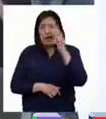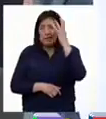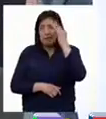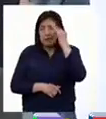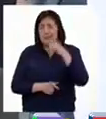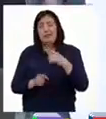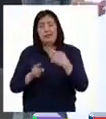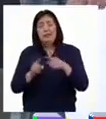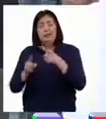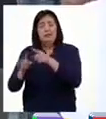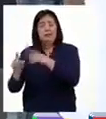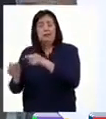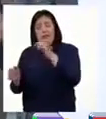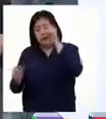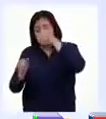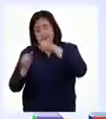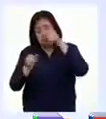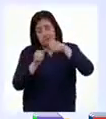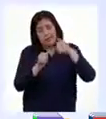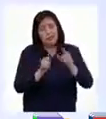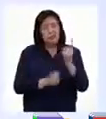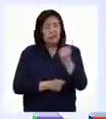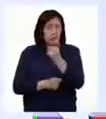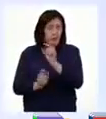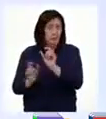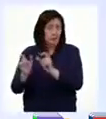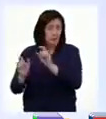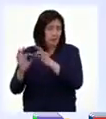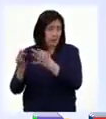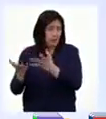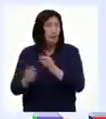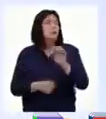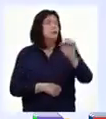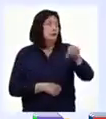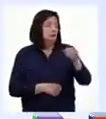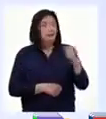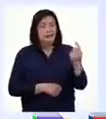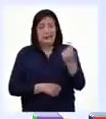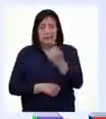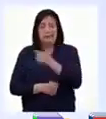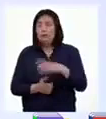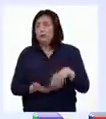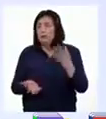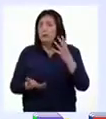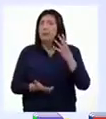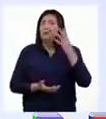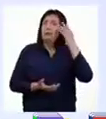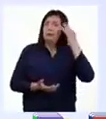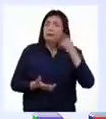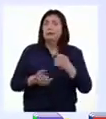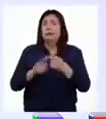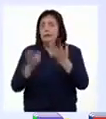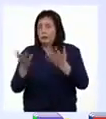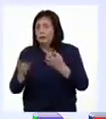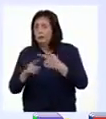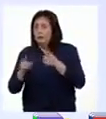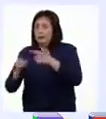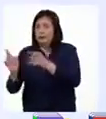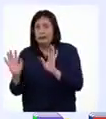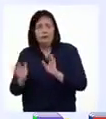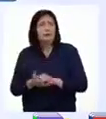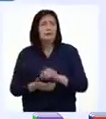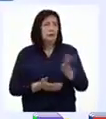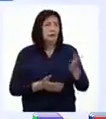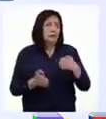manera distinta por los miembros de una misma familia. Así es, Pati, ya que cada uno experimenta determinados hechos de distinta